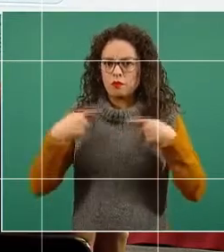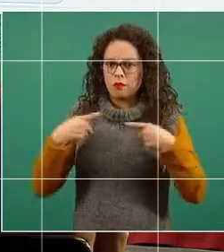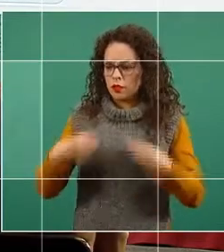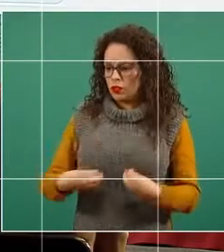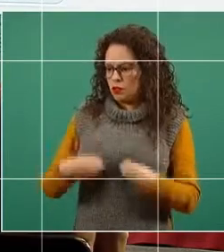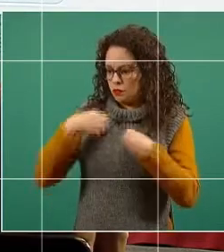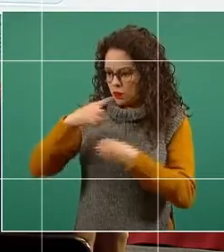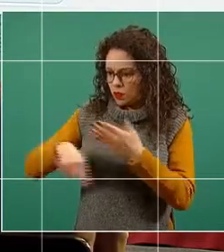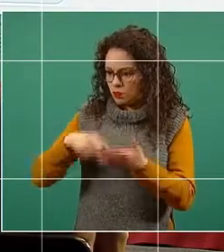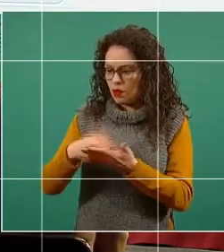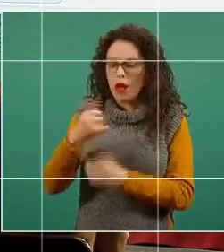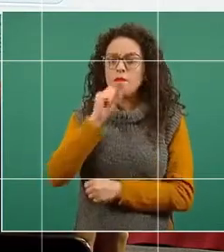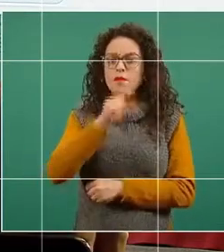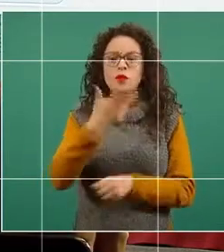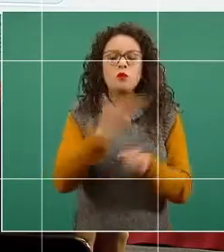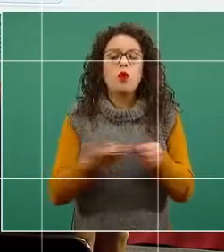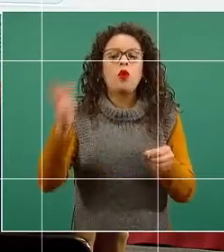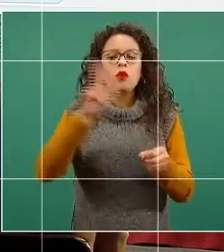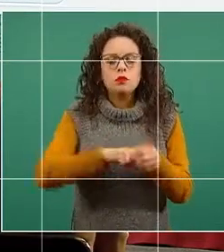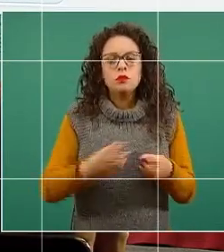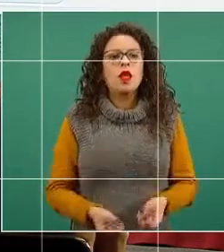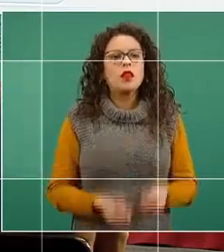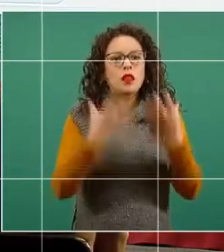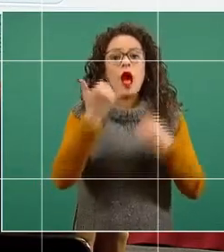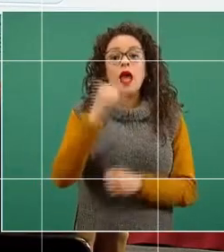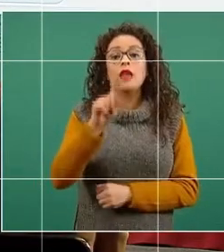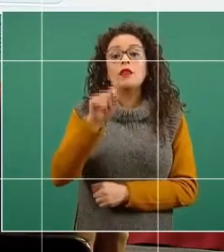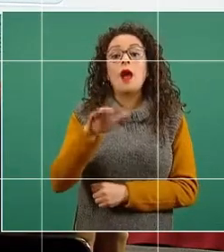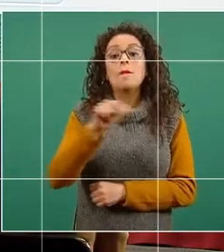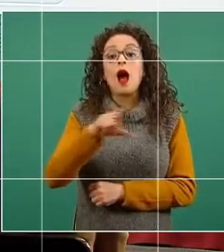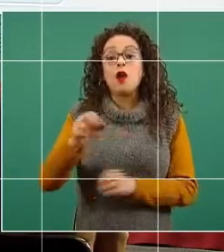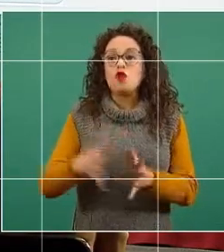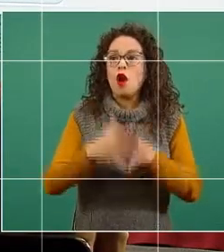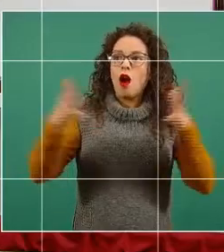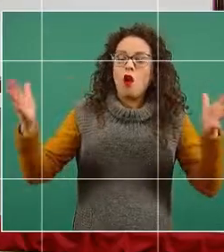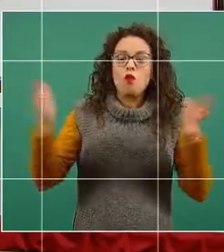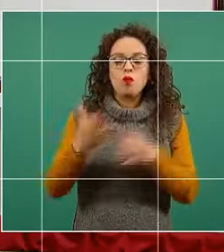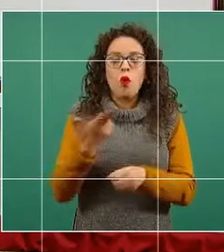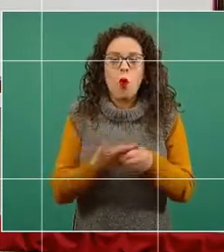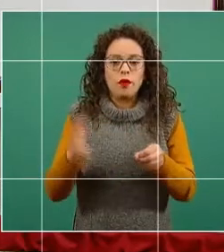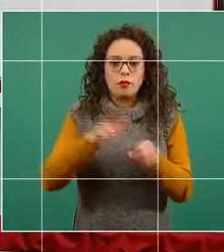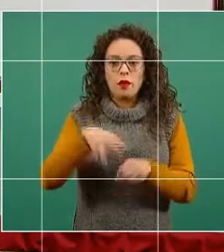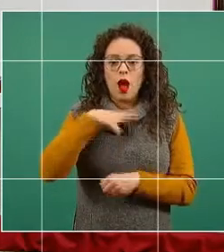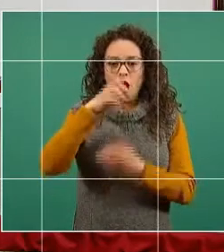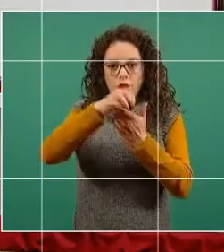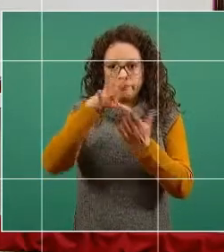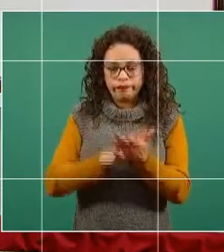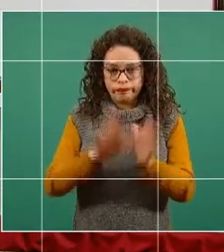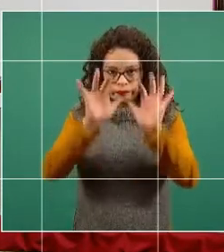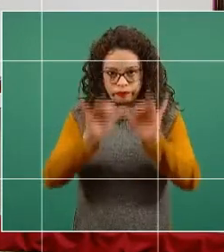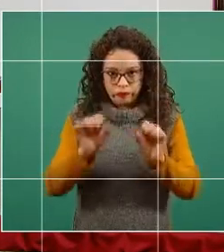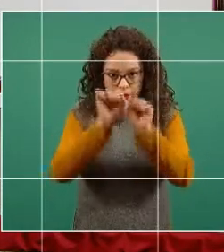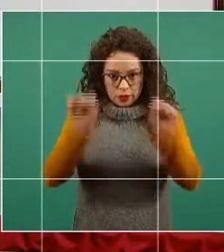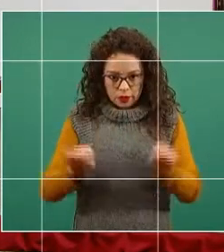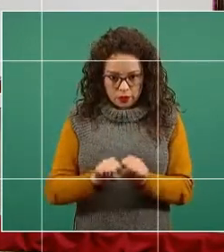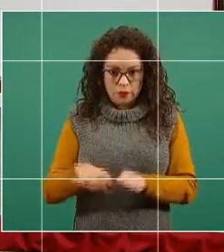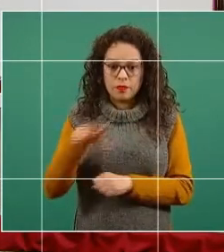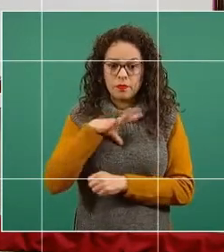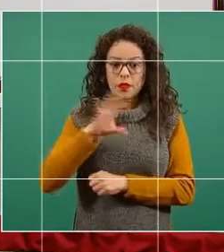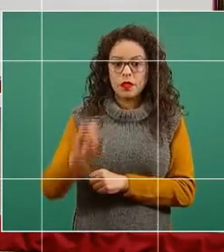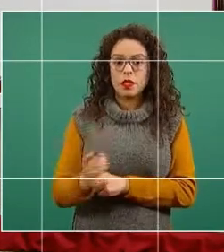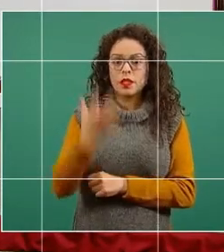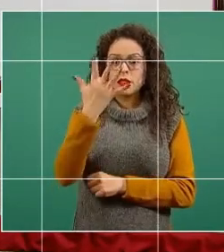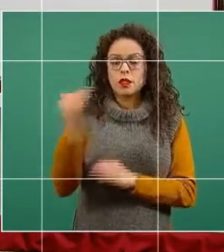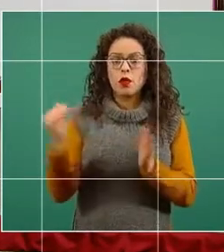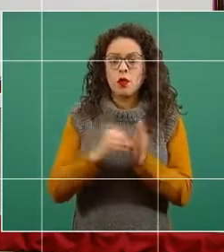COVID y al tamaño de los hospitales COVID que están registrados en la red. Conservamos todavía una reserva de 35 mil 100